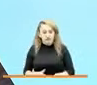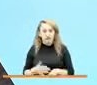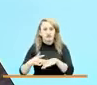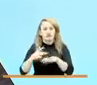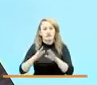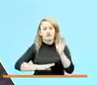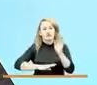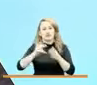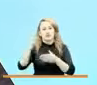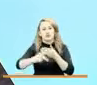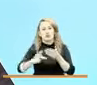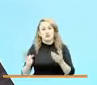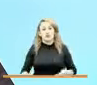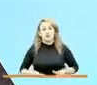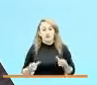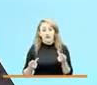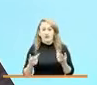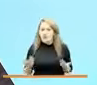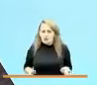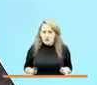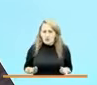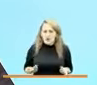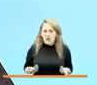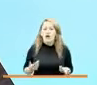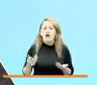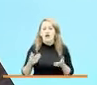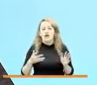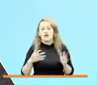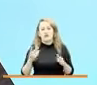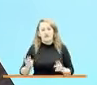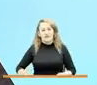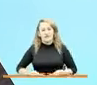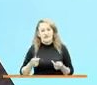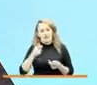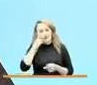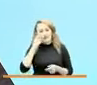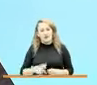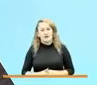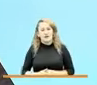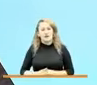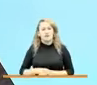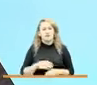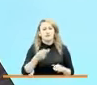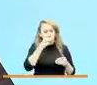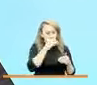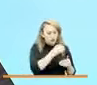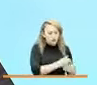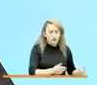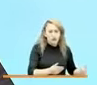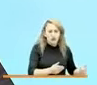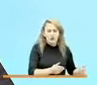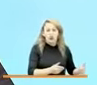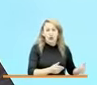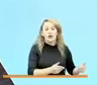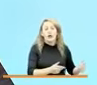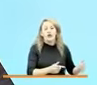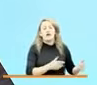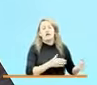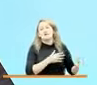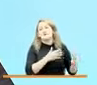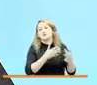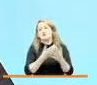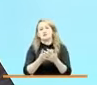proyectos de vida a lo largo precisamente del curso de vida humana. Trabajamos desde los más chiquitos, desde la primera infancia, hasta